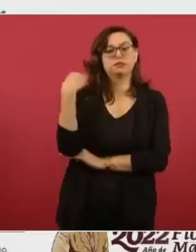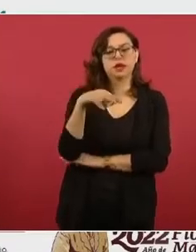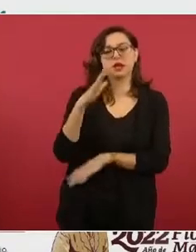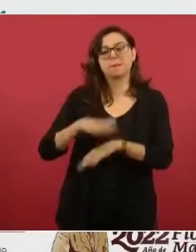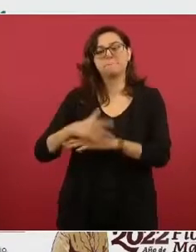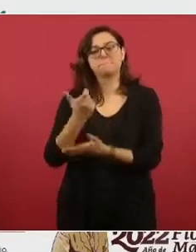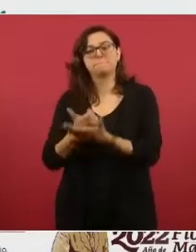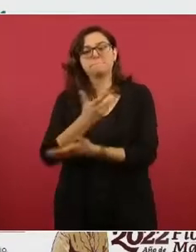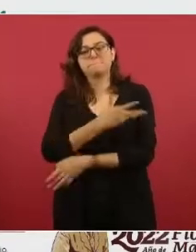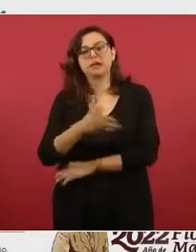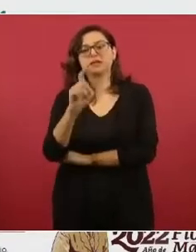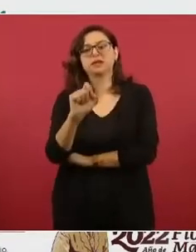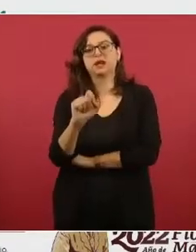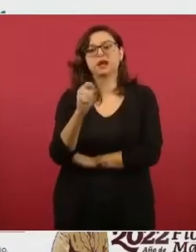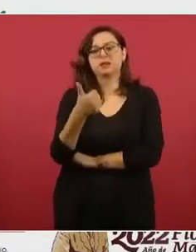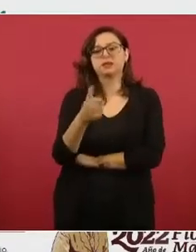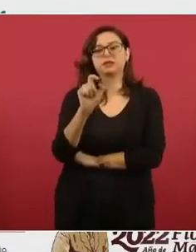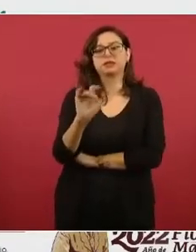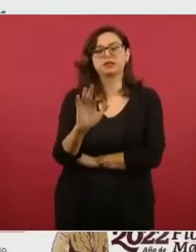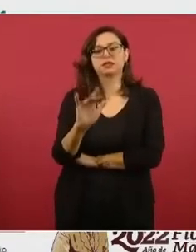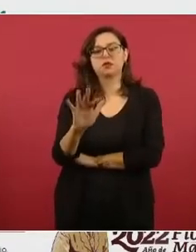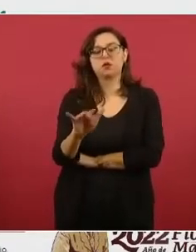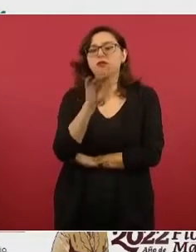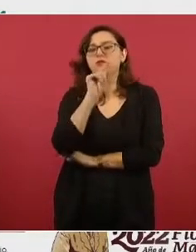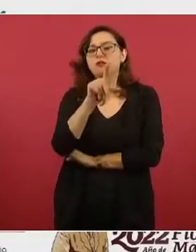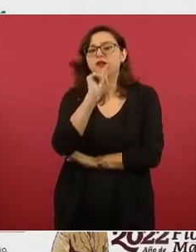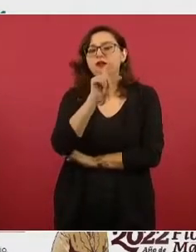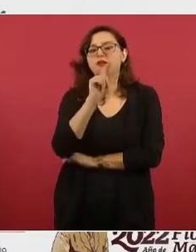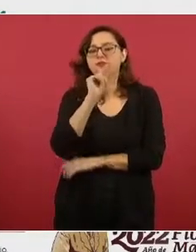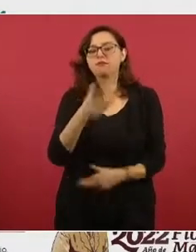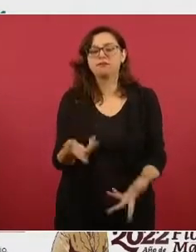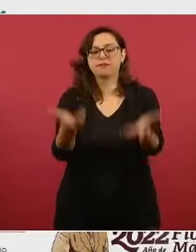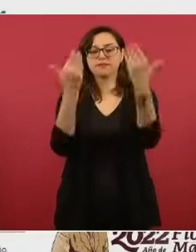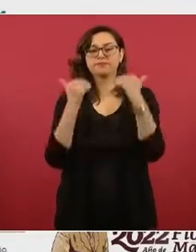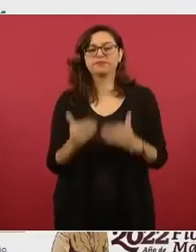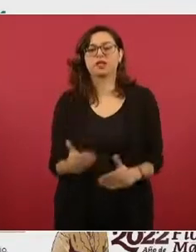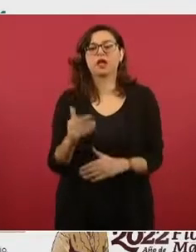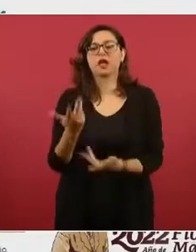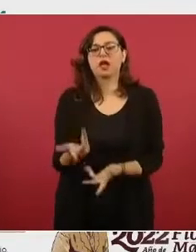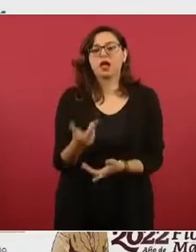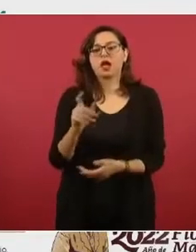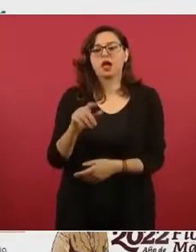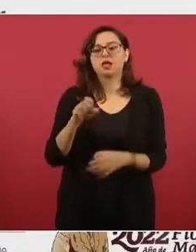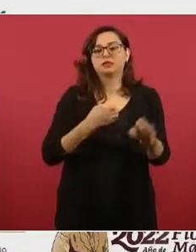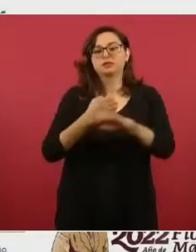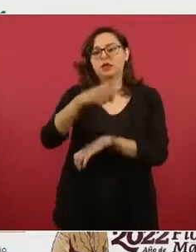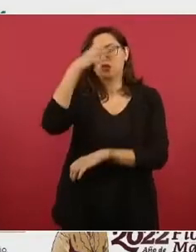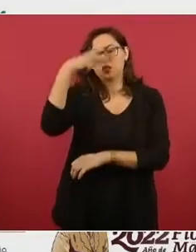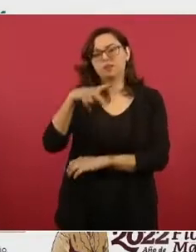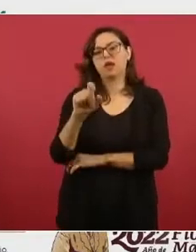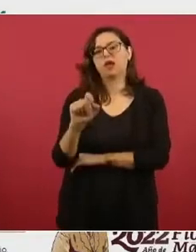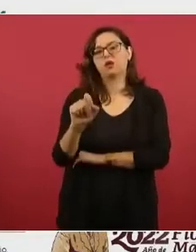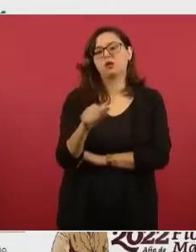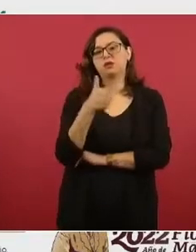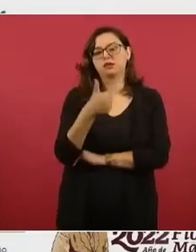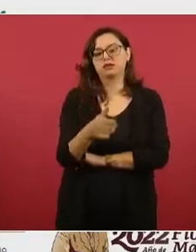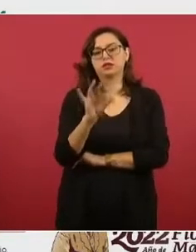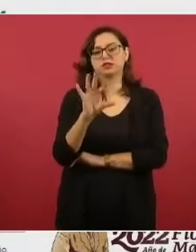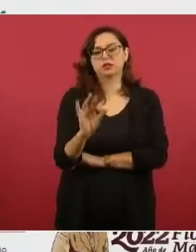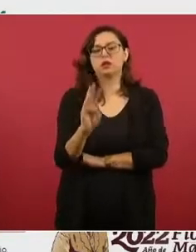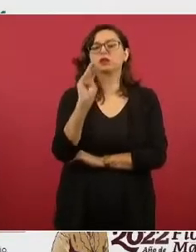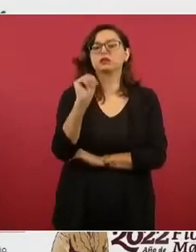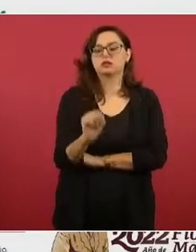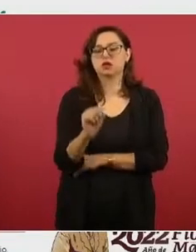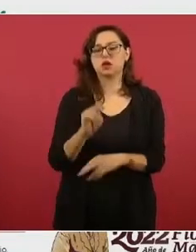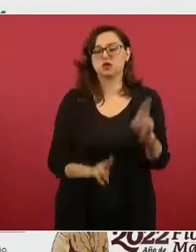Veracruz las más caras, 26.50 de Pemex en Guadalajara, Jalisco y 26.49 en Naucalpan, el Estado de